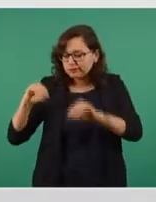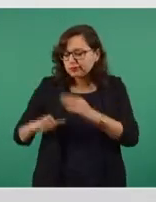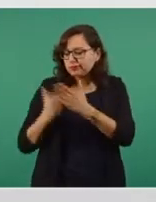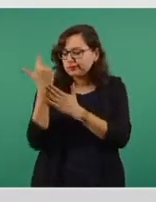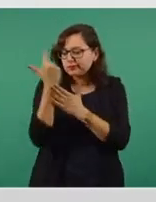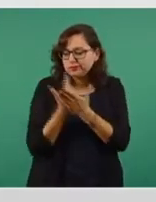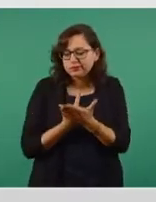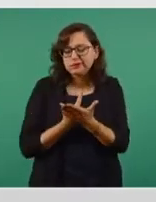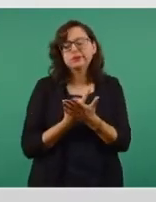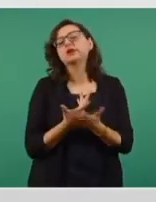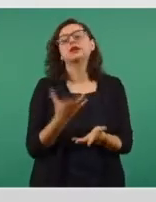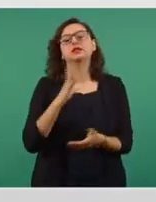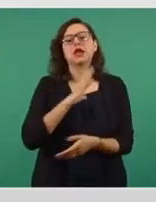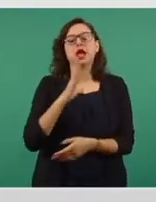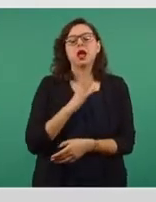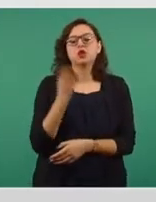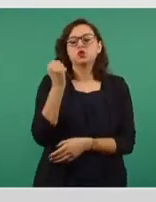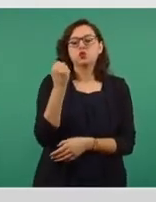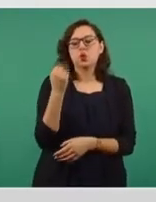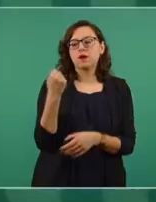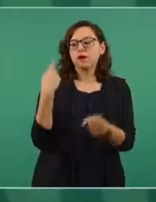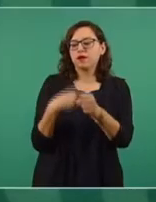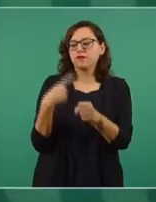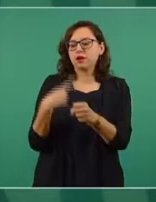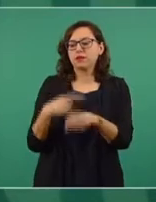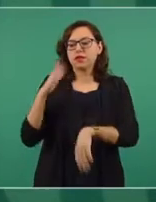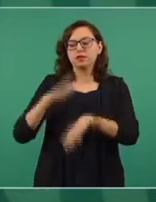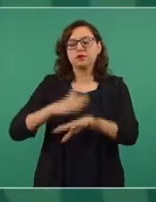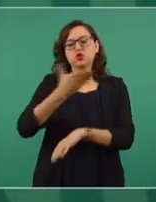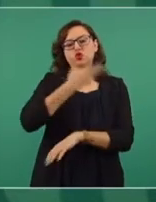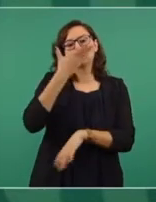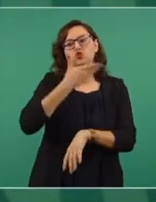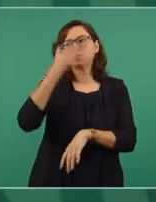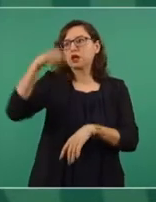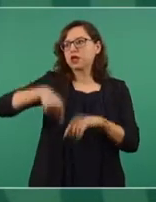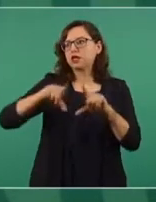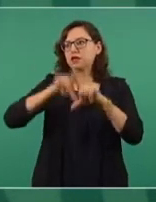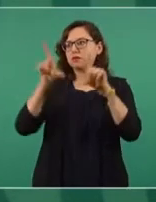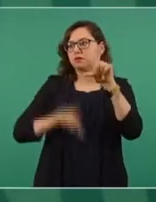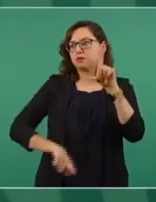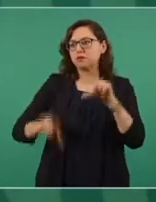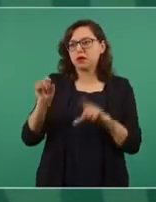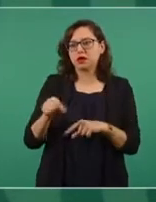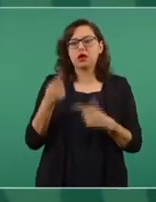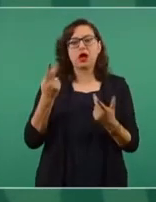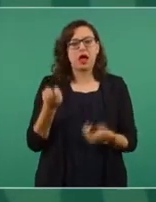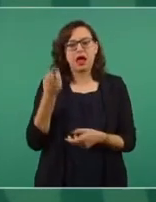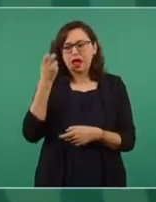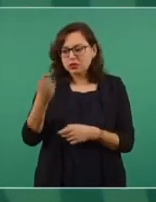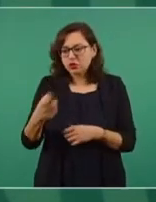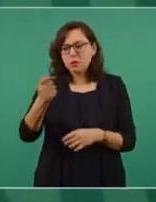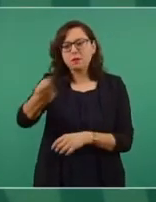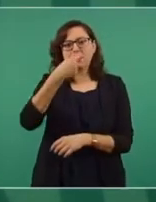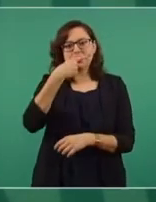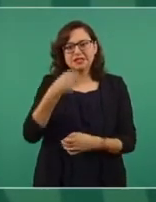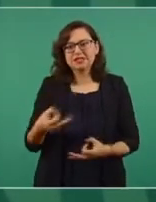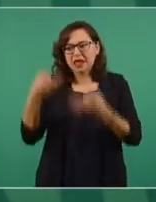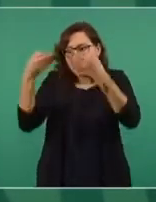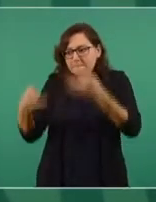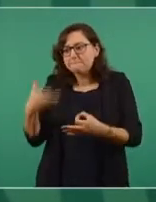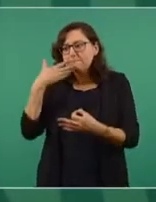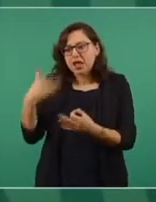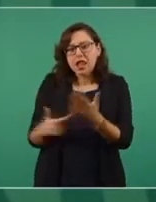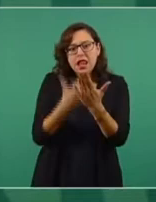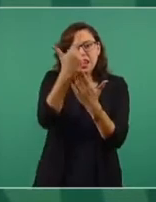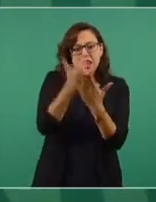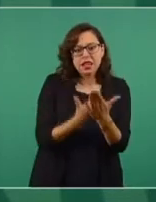nueve grupos focales de las nueve enfermedades que más padecemos en el país, con los mejores especialistas de cada institución. También,